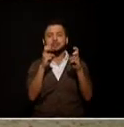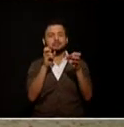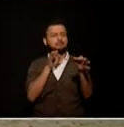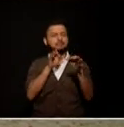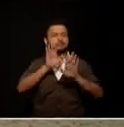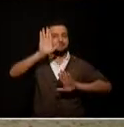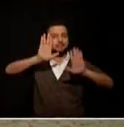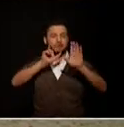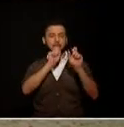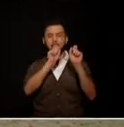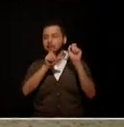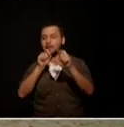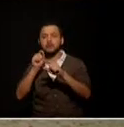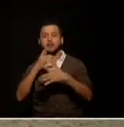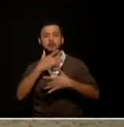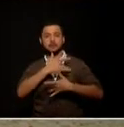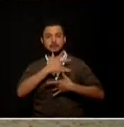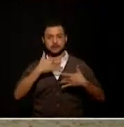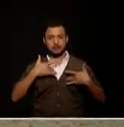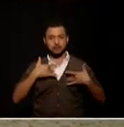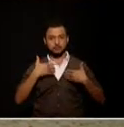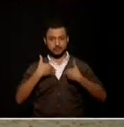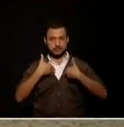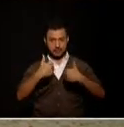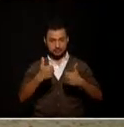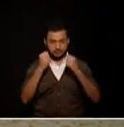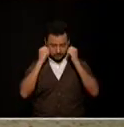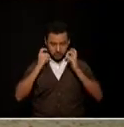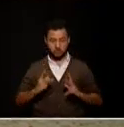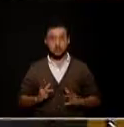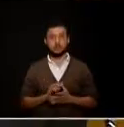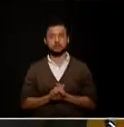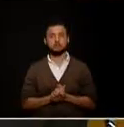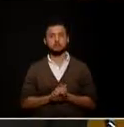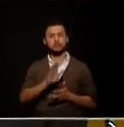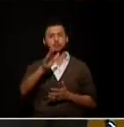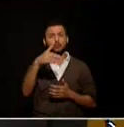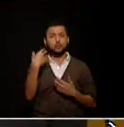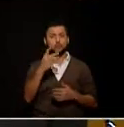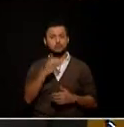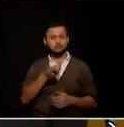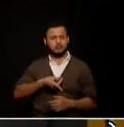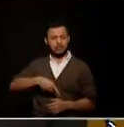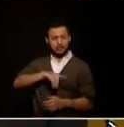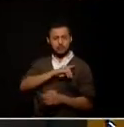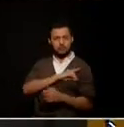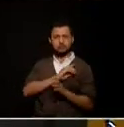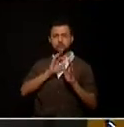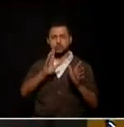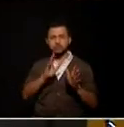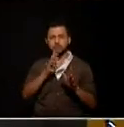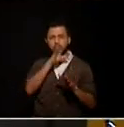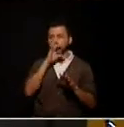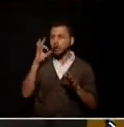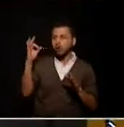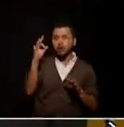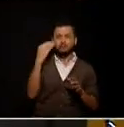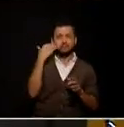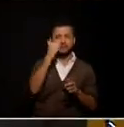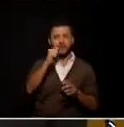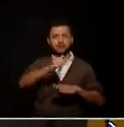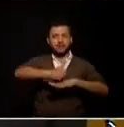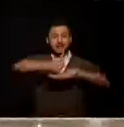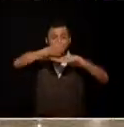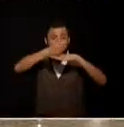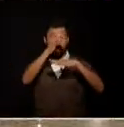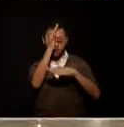ustedes es hay denuncias que señalan la politización en la elección de los gerentes de hospitales es todo claro afectando